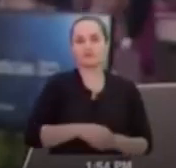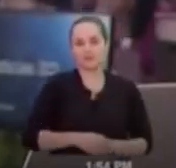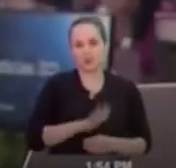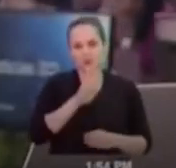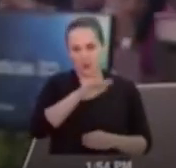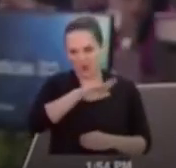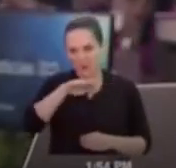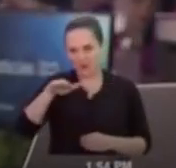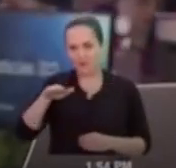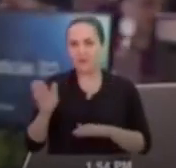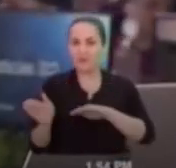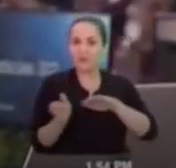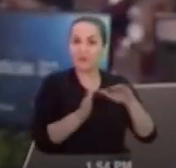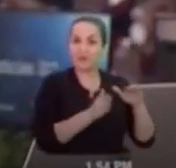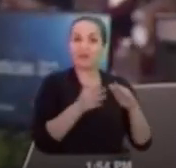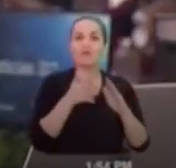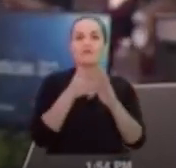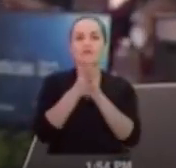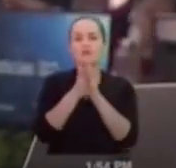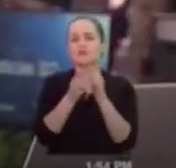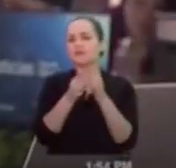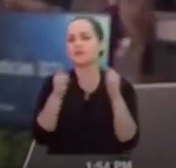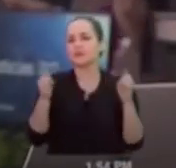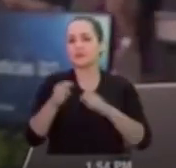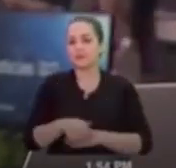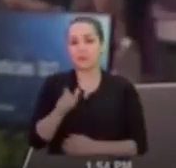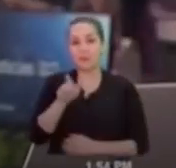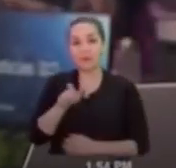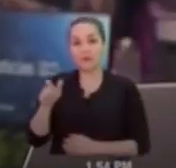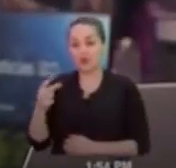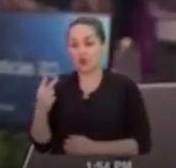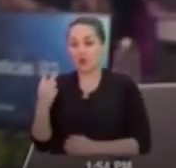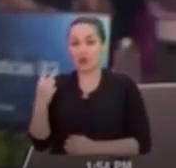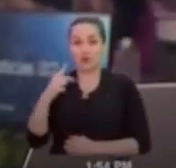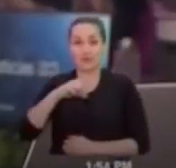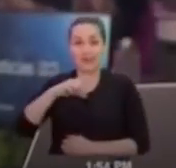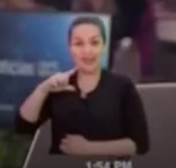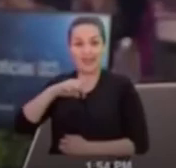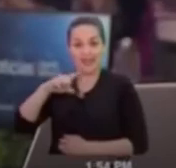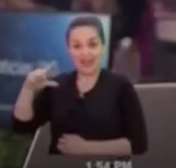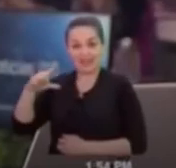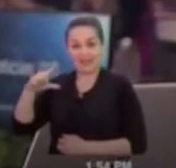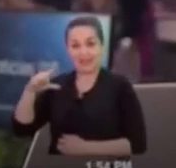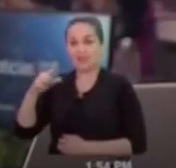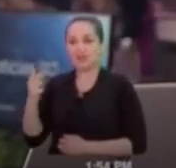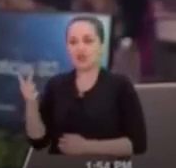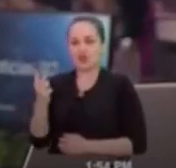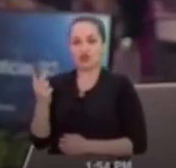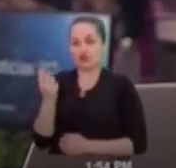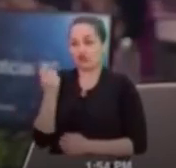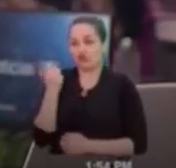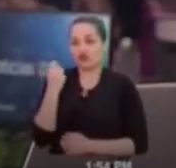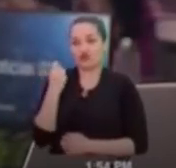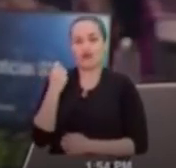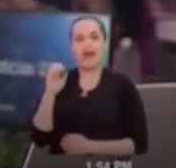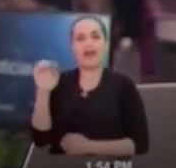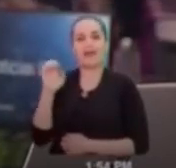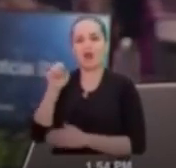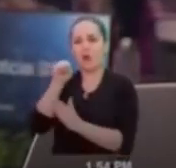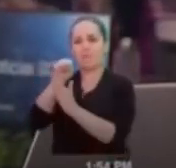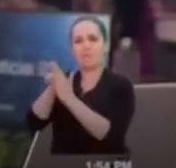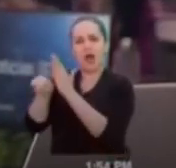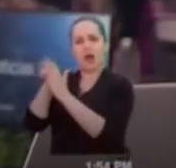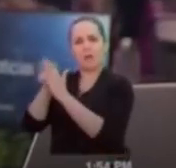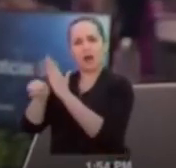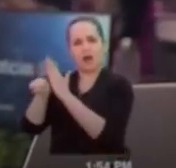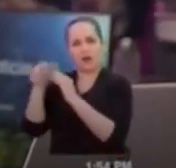Y vamos con más información, las denuncias interpuestas por dos líderes que fueron asesinados en enero fueron claves para que la Fiscalía investigara presuntos casos